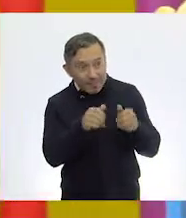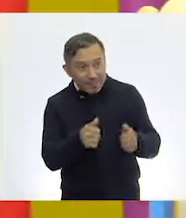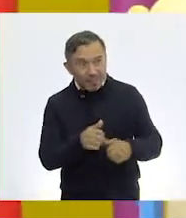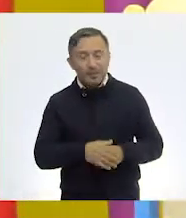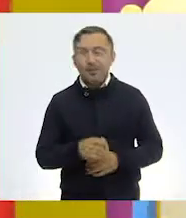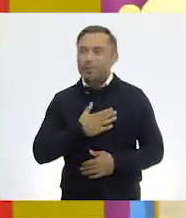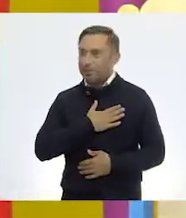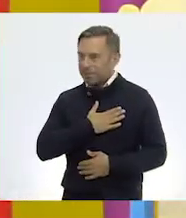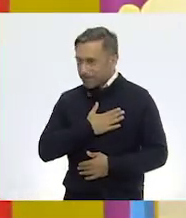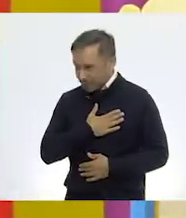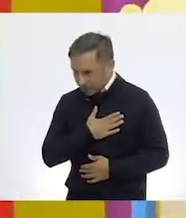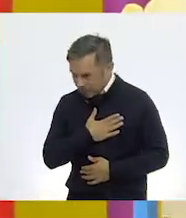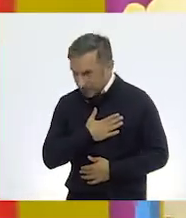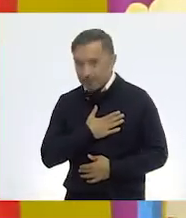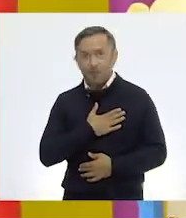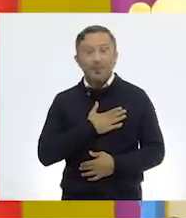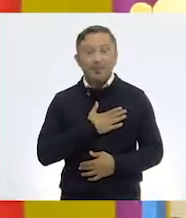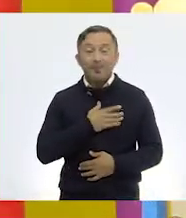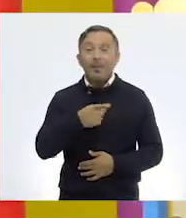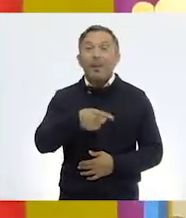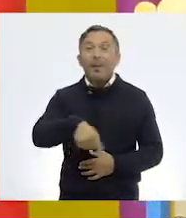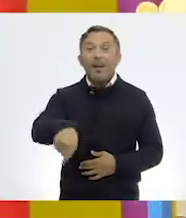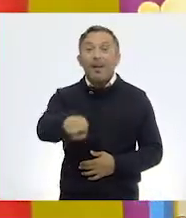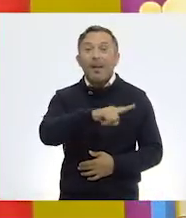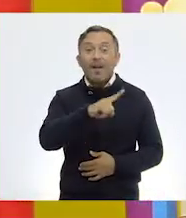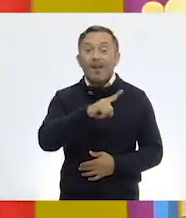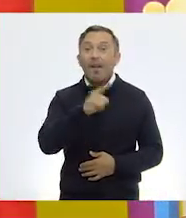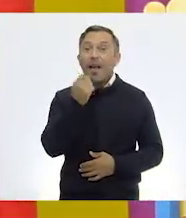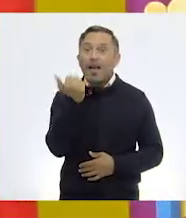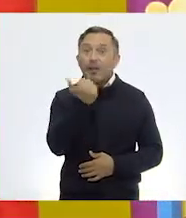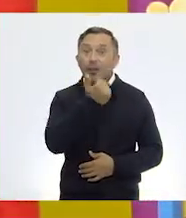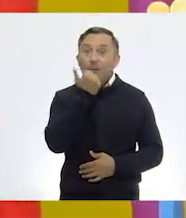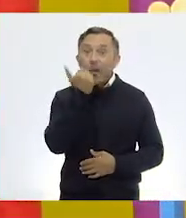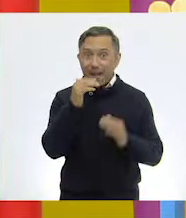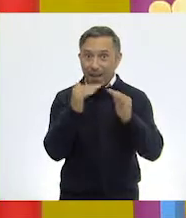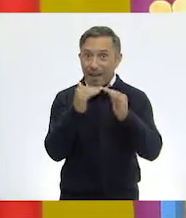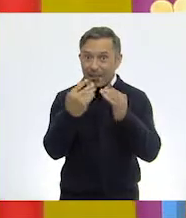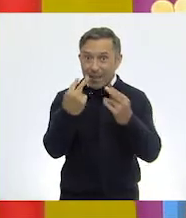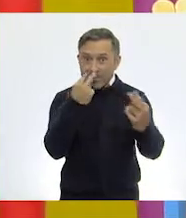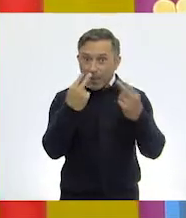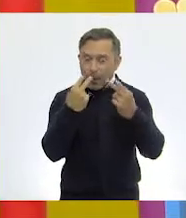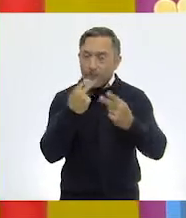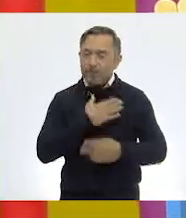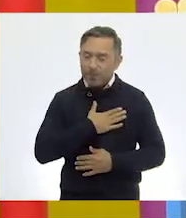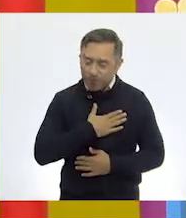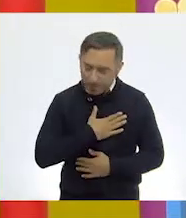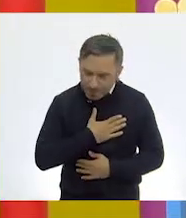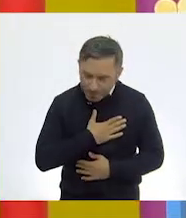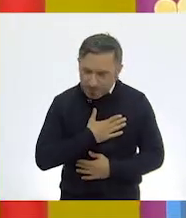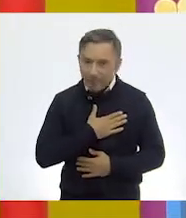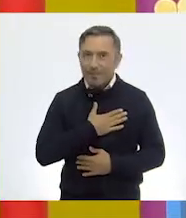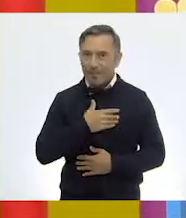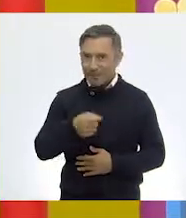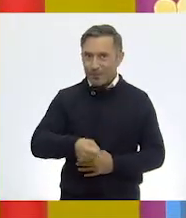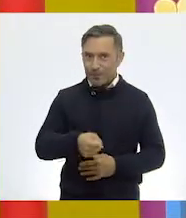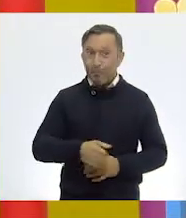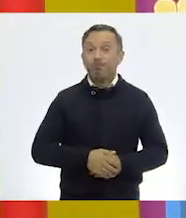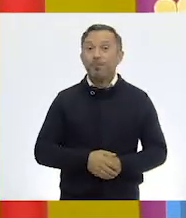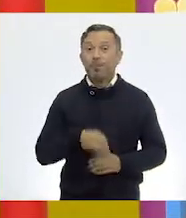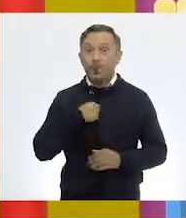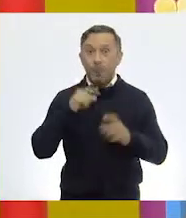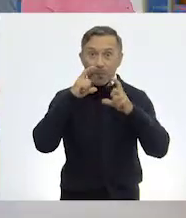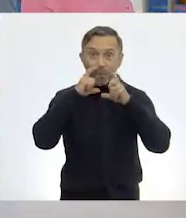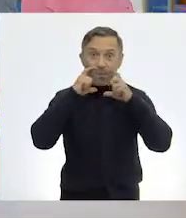Nos saludamos y saludamos a todos los alumnos que nos están mirando desde casa. Voy a quitarme mi cubrebocas para poder empezar